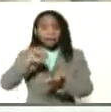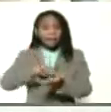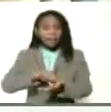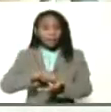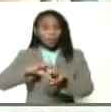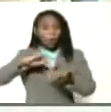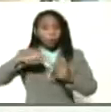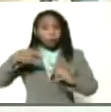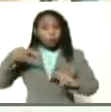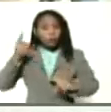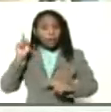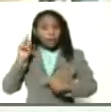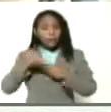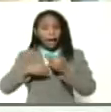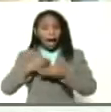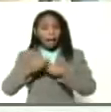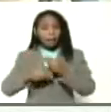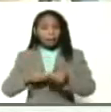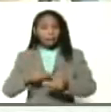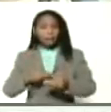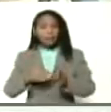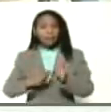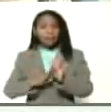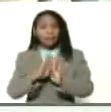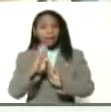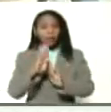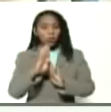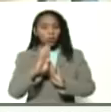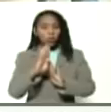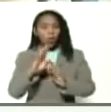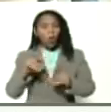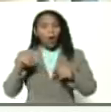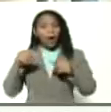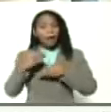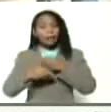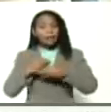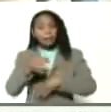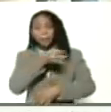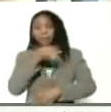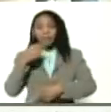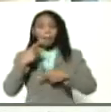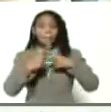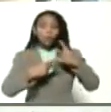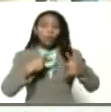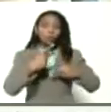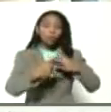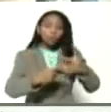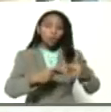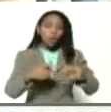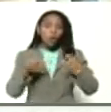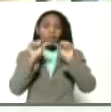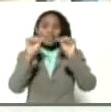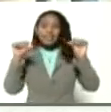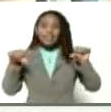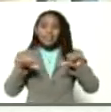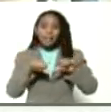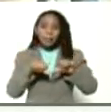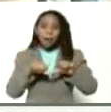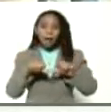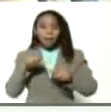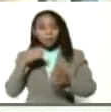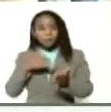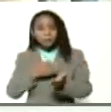genético que se desarrolla pues y que se convierte en eficiencia productiva, un sistema productivo viable,